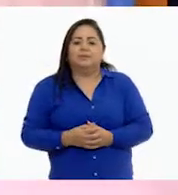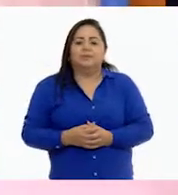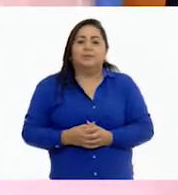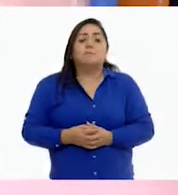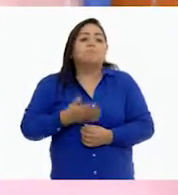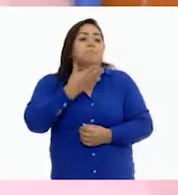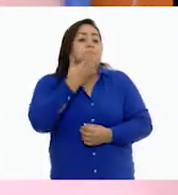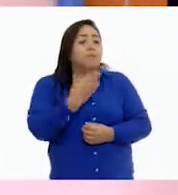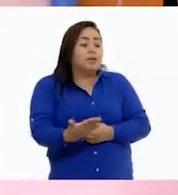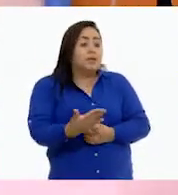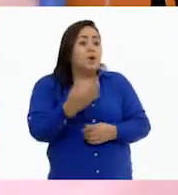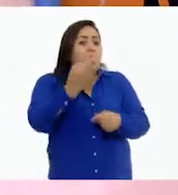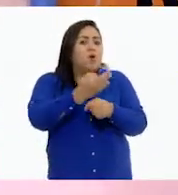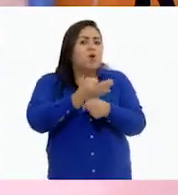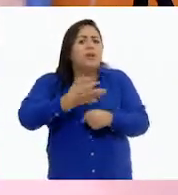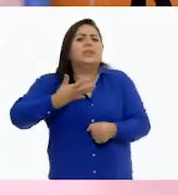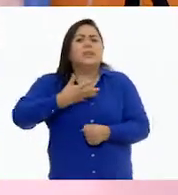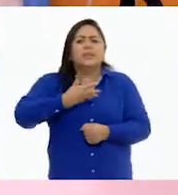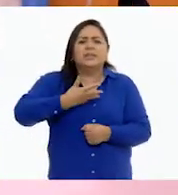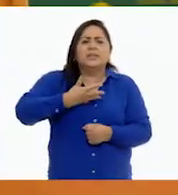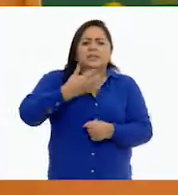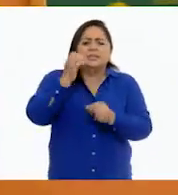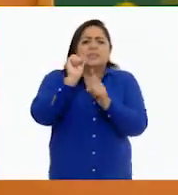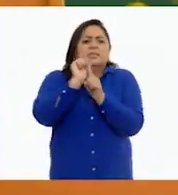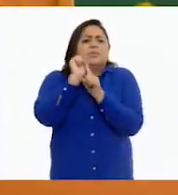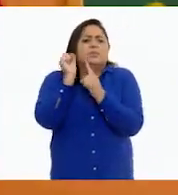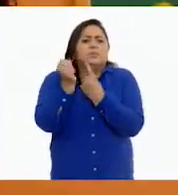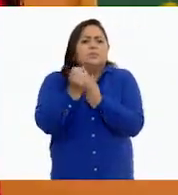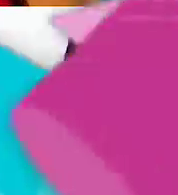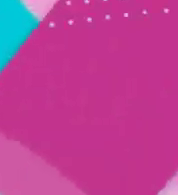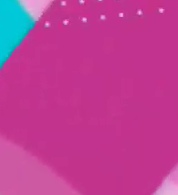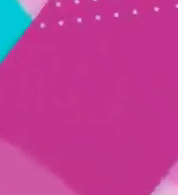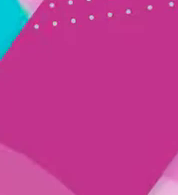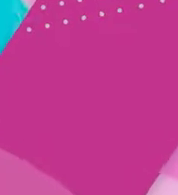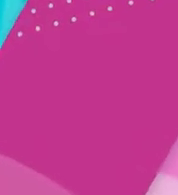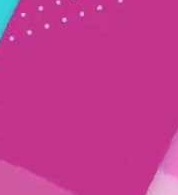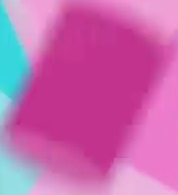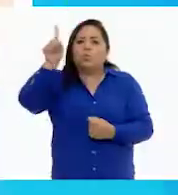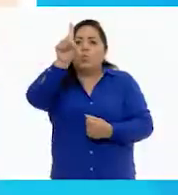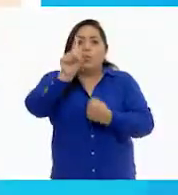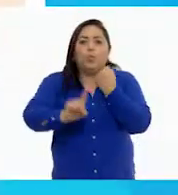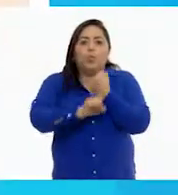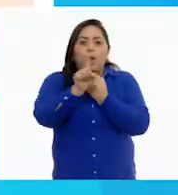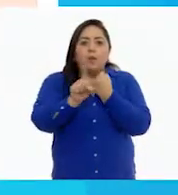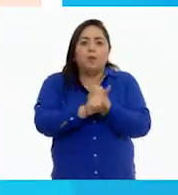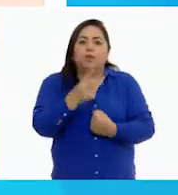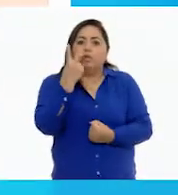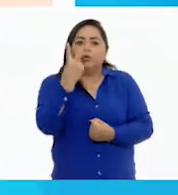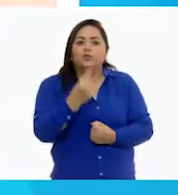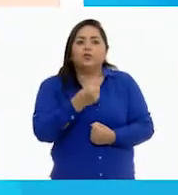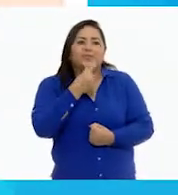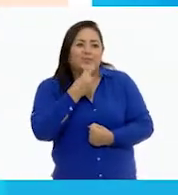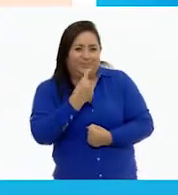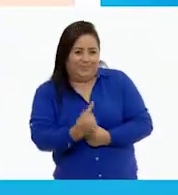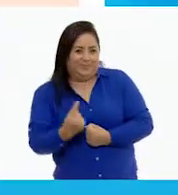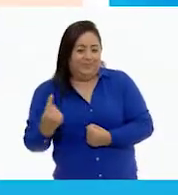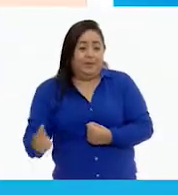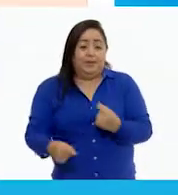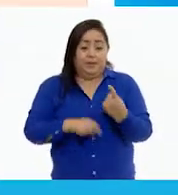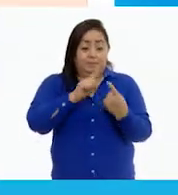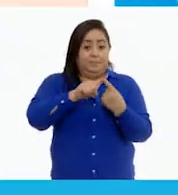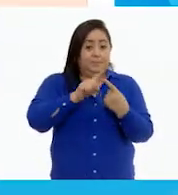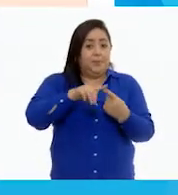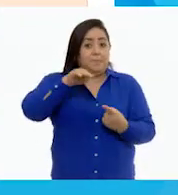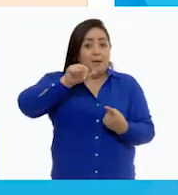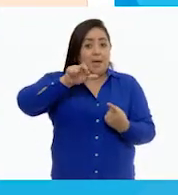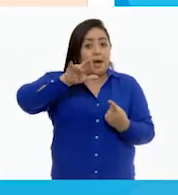Bien, tenemos la situación de un problema con dos pequeñitos. La primera